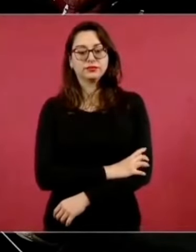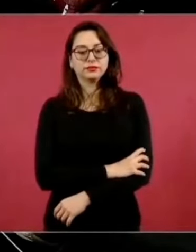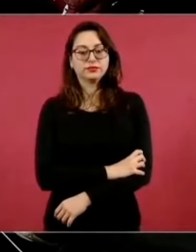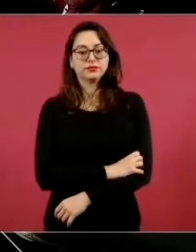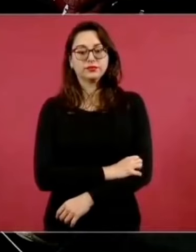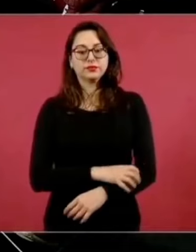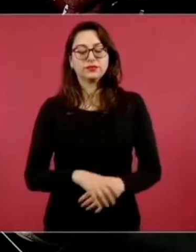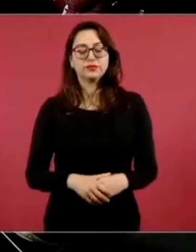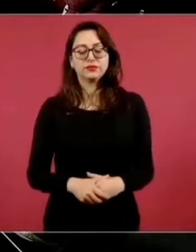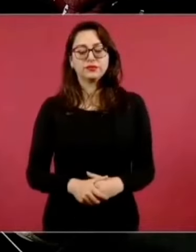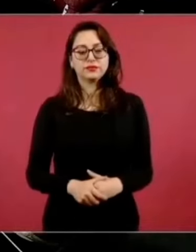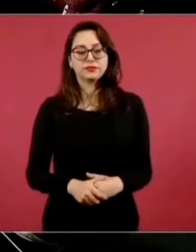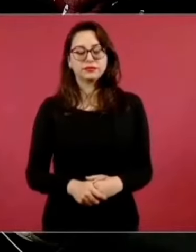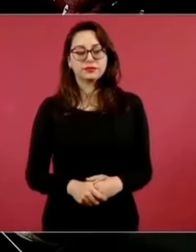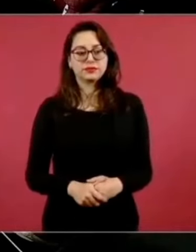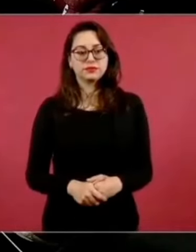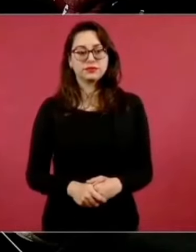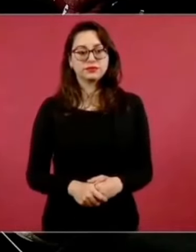señor